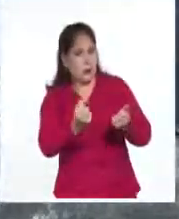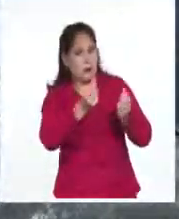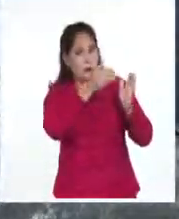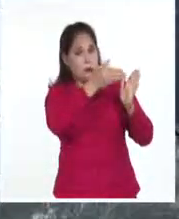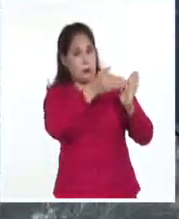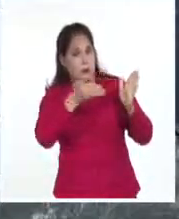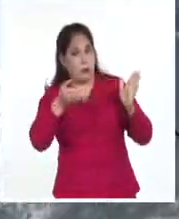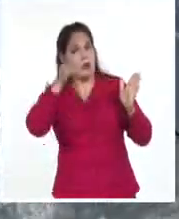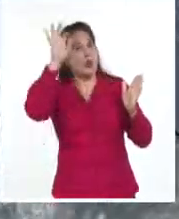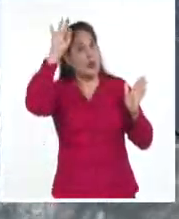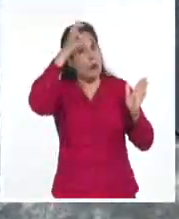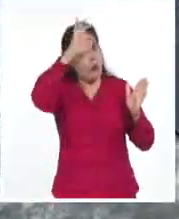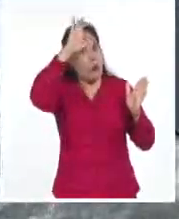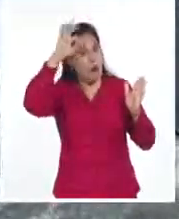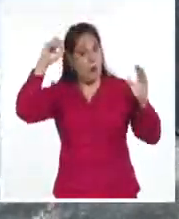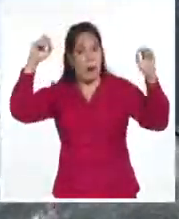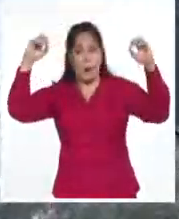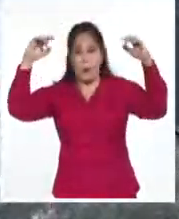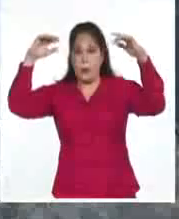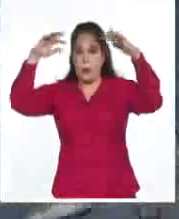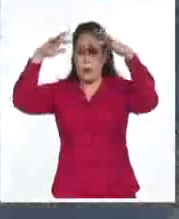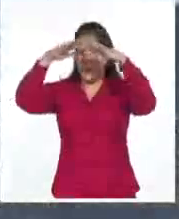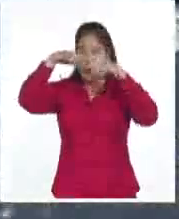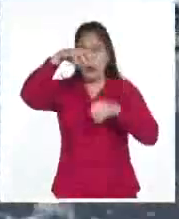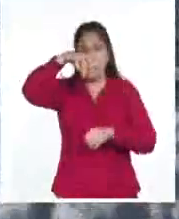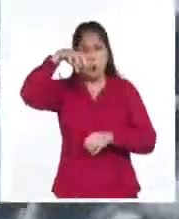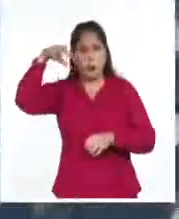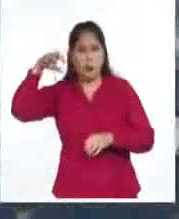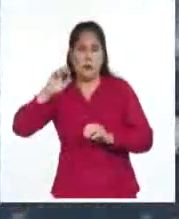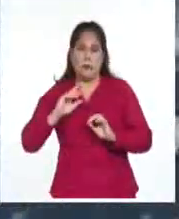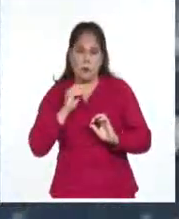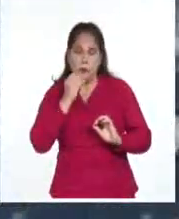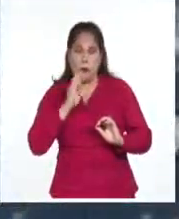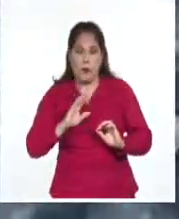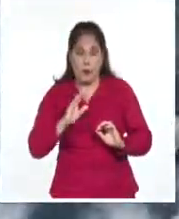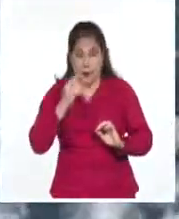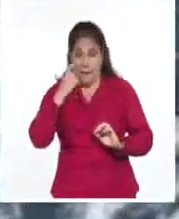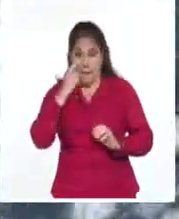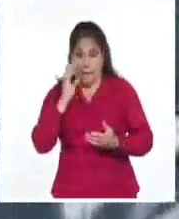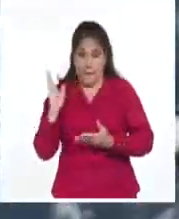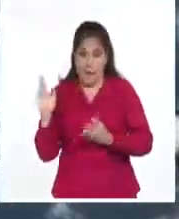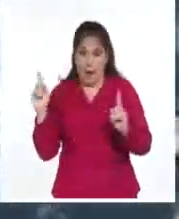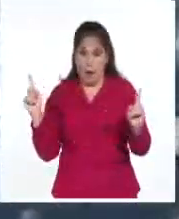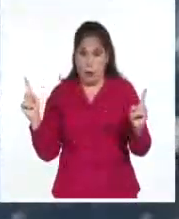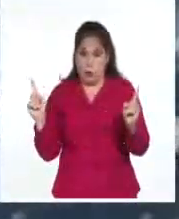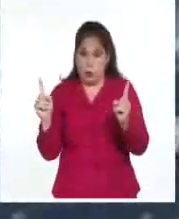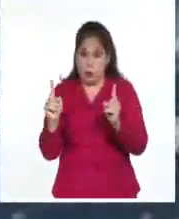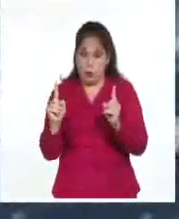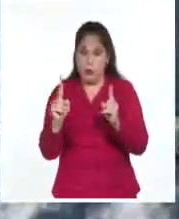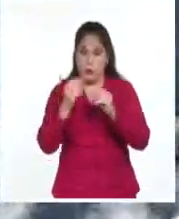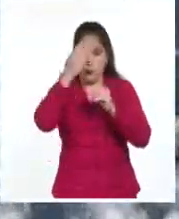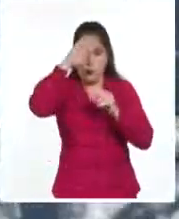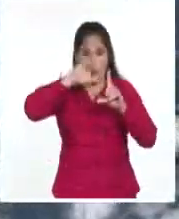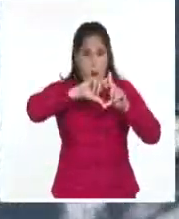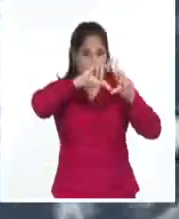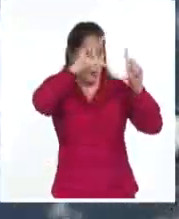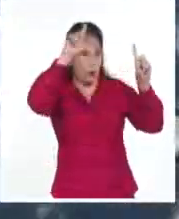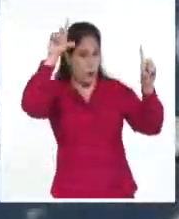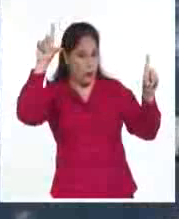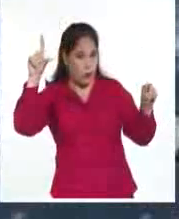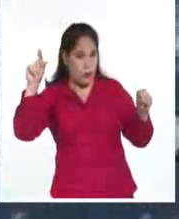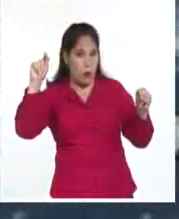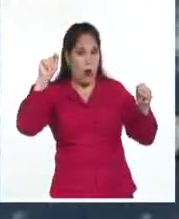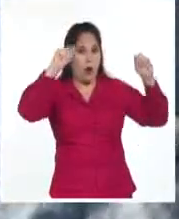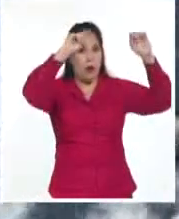sol y solo unas pocas nubes y muy poca lluvia veanlo ustedes aquí en este acercamiento, aunque en la costa norte llega alguna